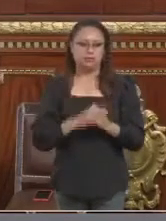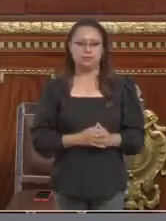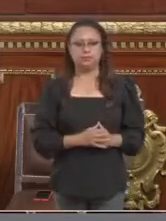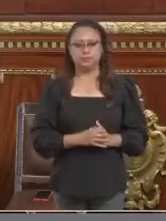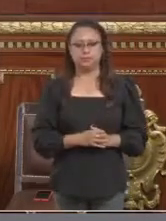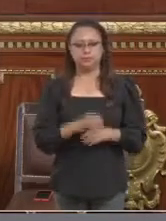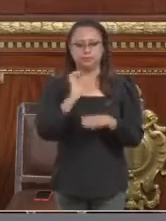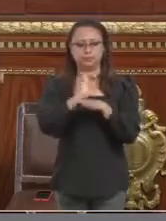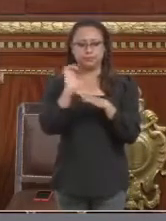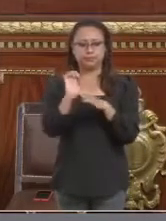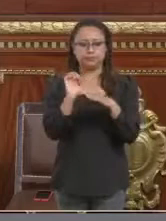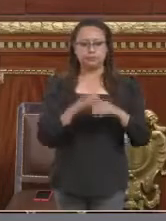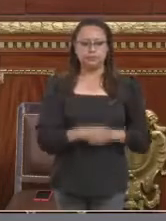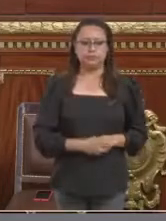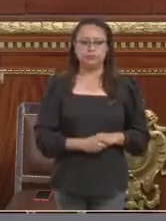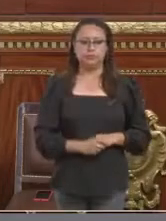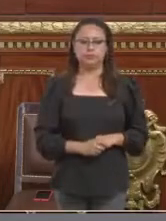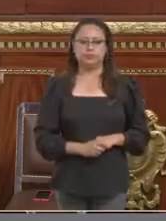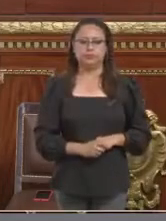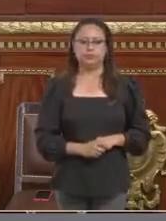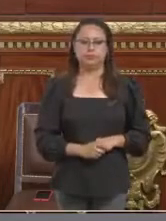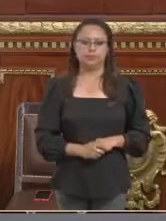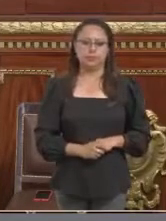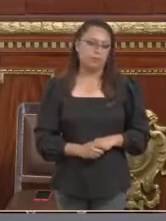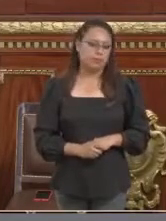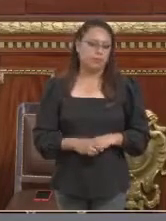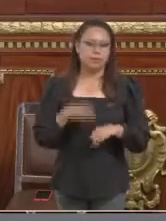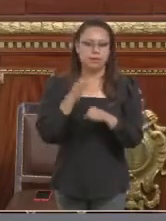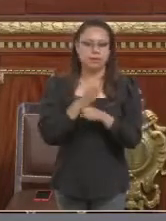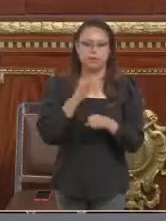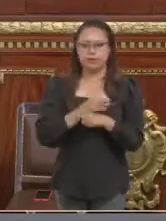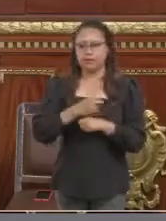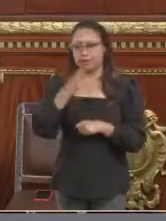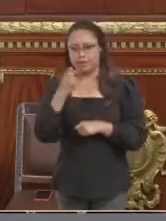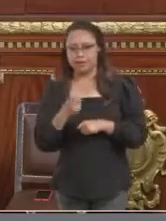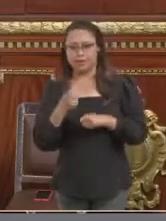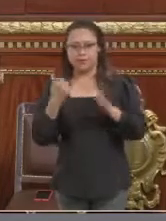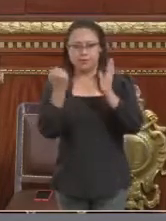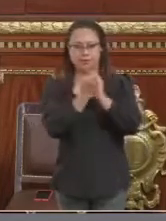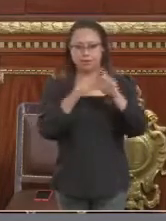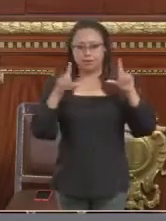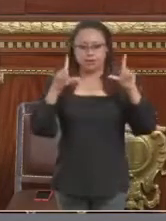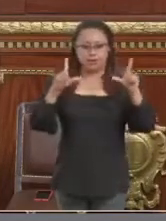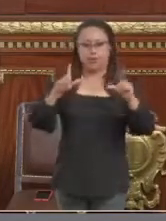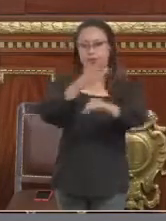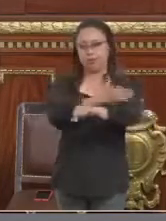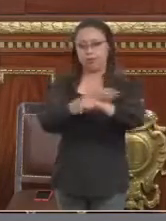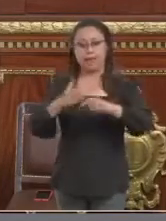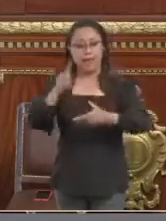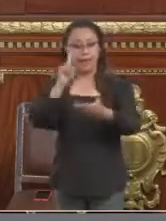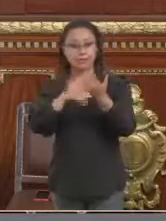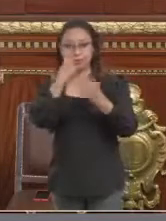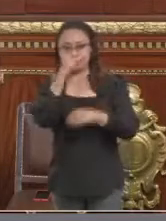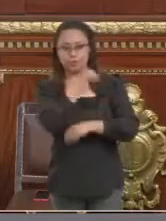pues que este sea el emblema de la familia en una determinada alcaldía,